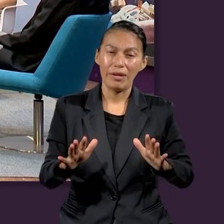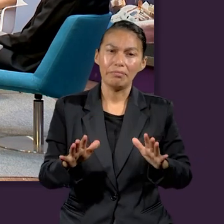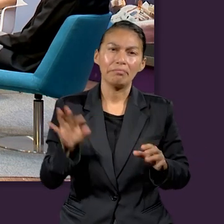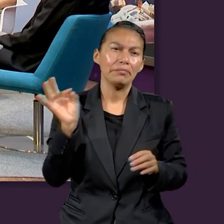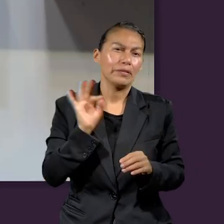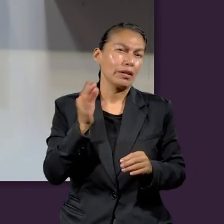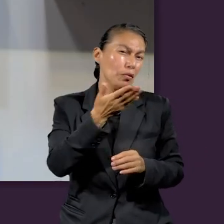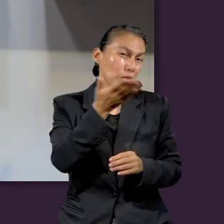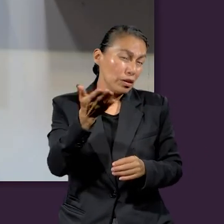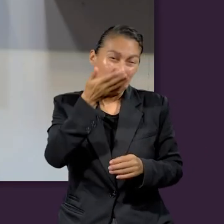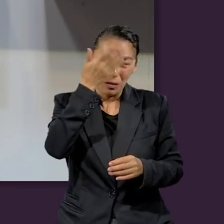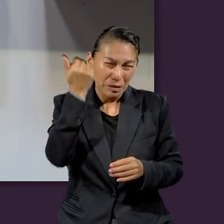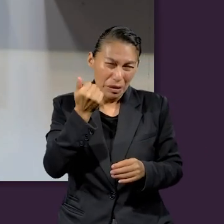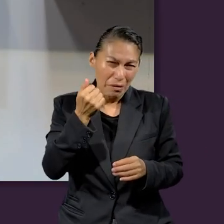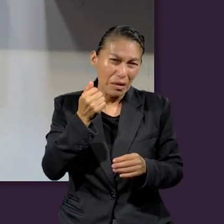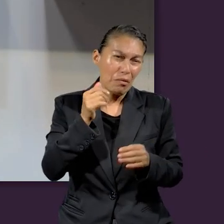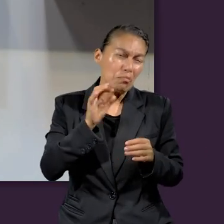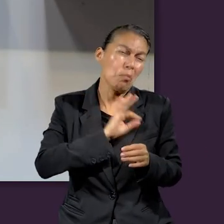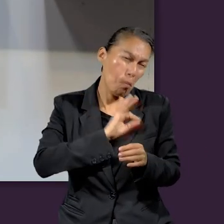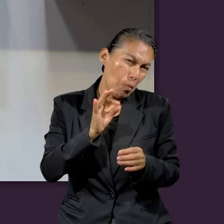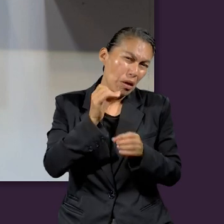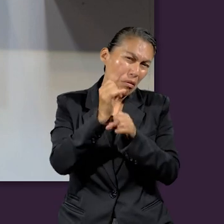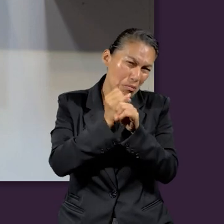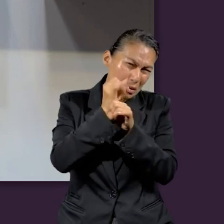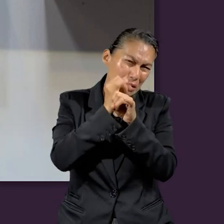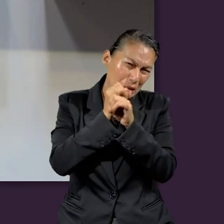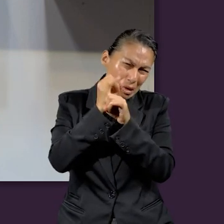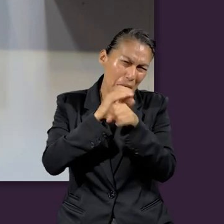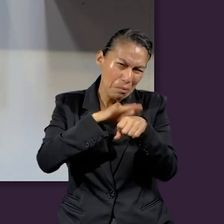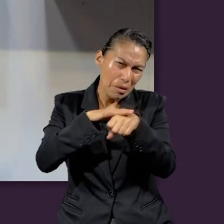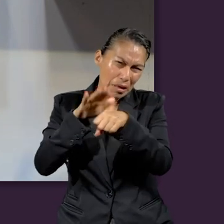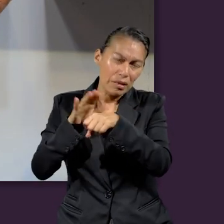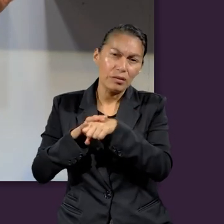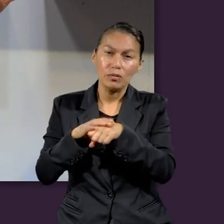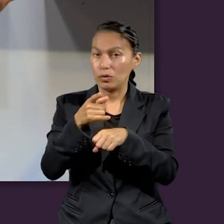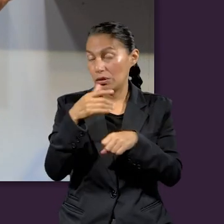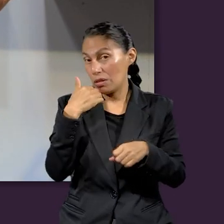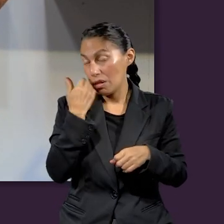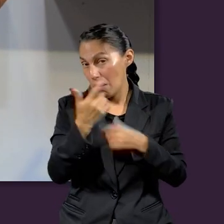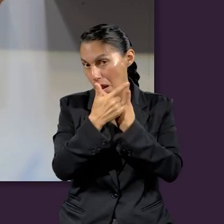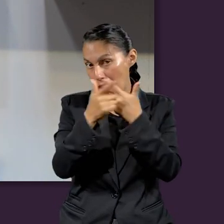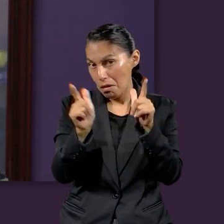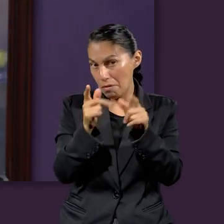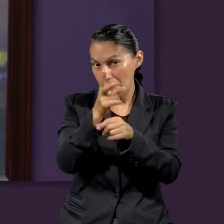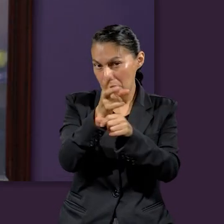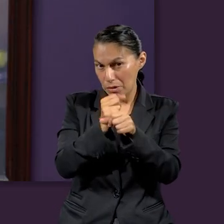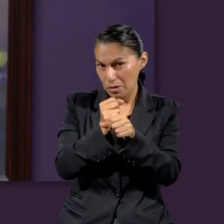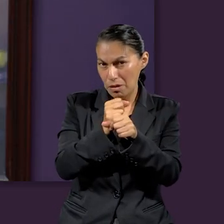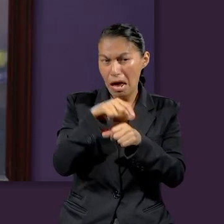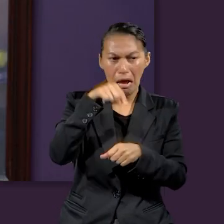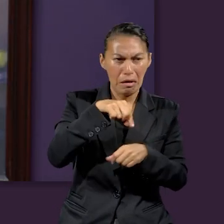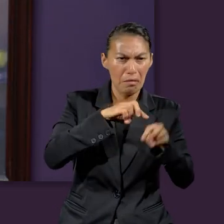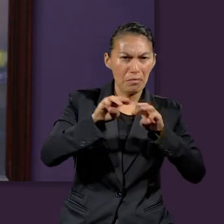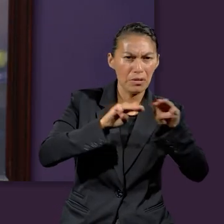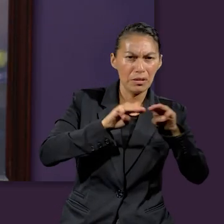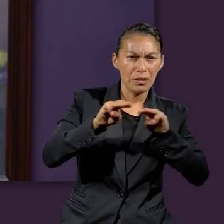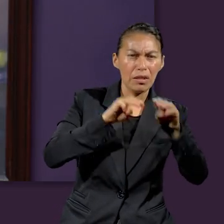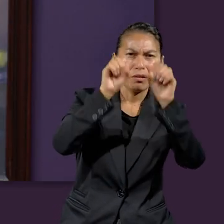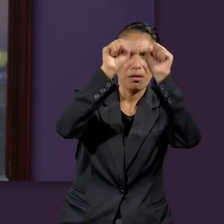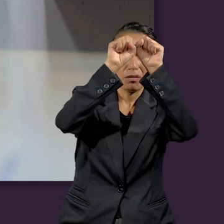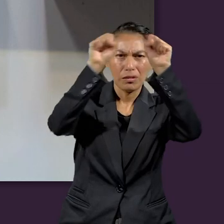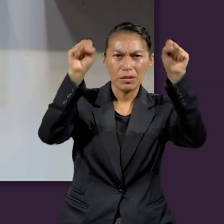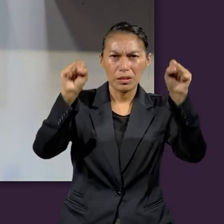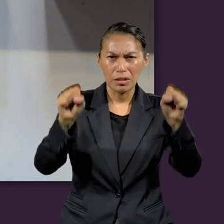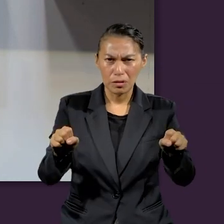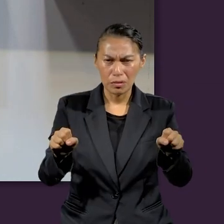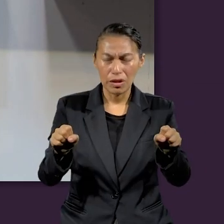para los que nos observan, para los que nos ven, sería interesante que investigáramos un poquito más acerca del santuario hebreo. Ahí pueden invitar, cuando quieran, al